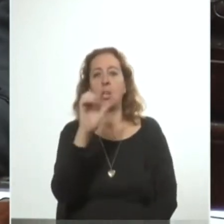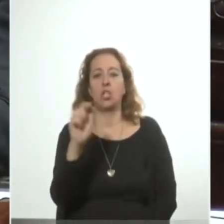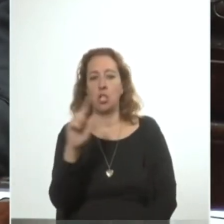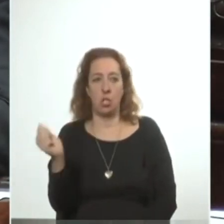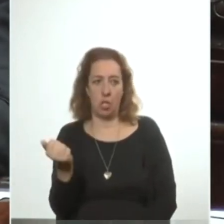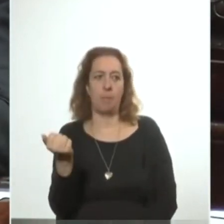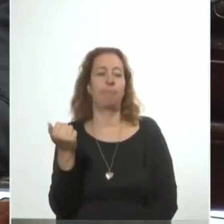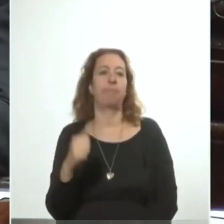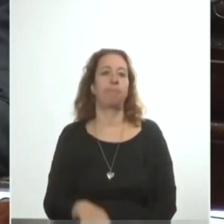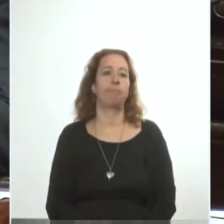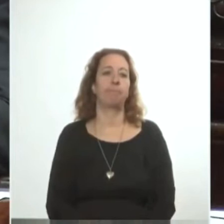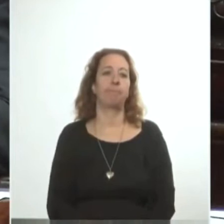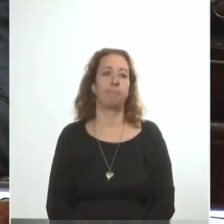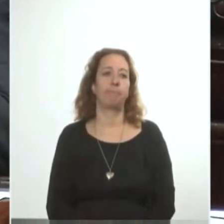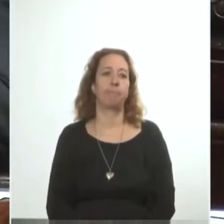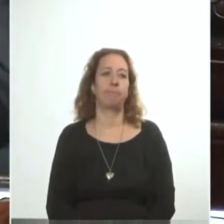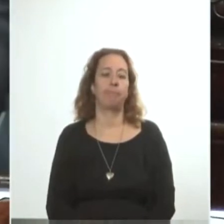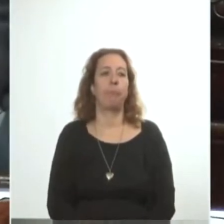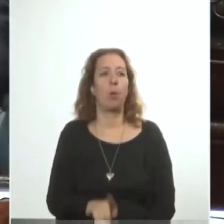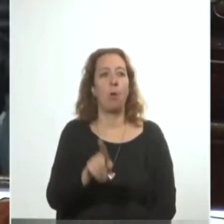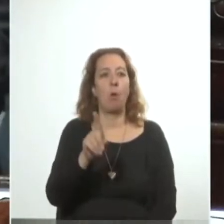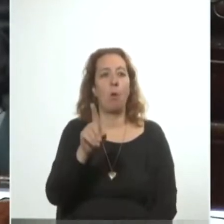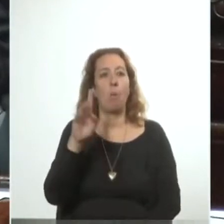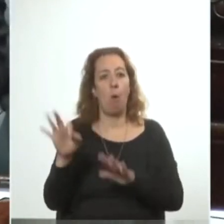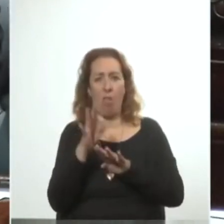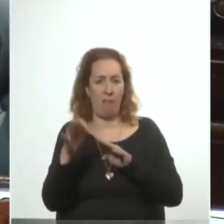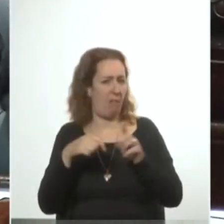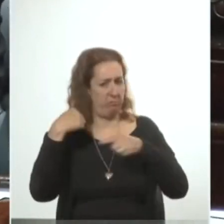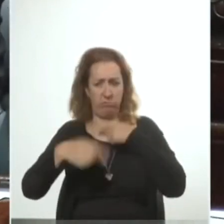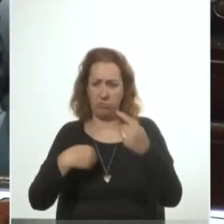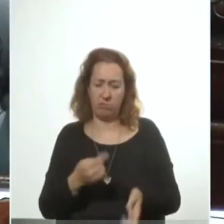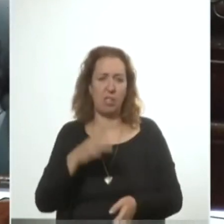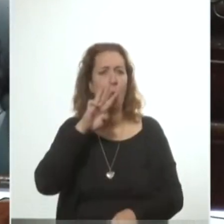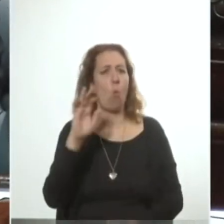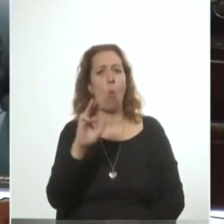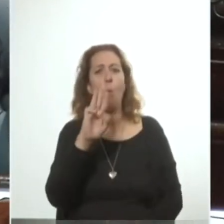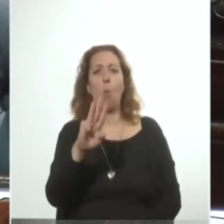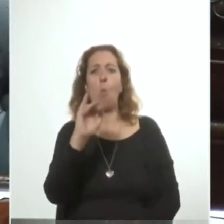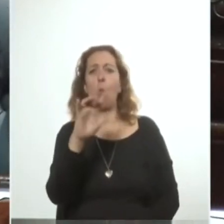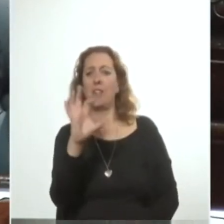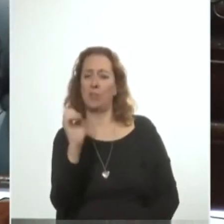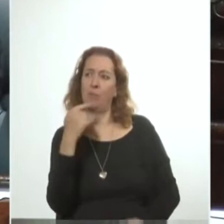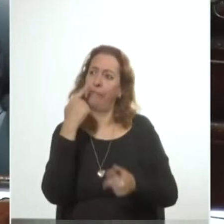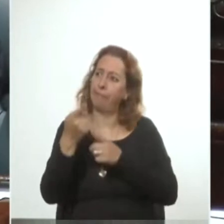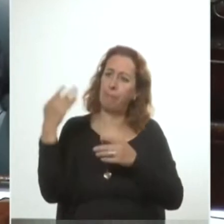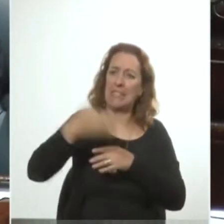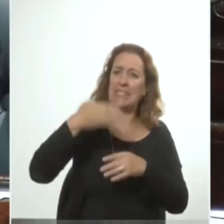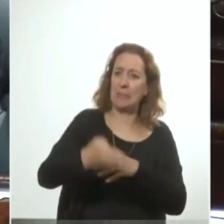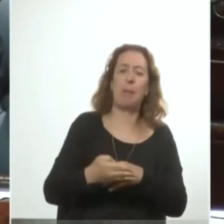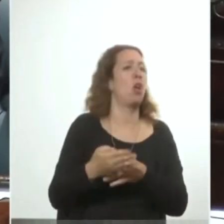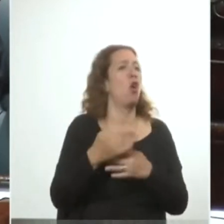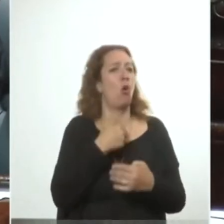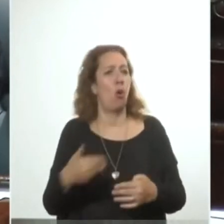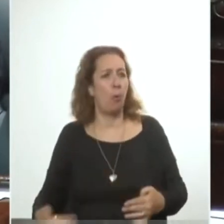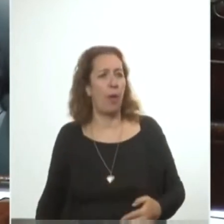cuartel de 33. Bordaberra insiste ante Wilson para que participe en el gobierno a cambio de cargos